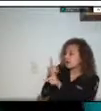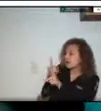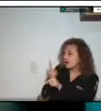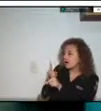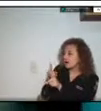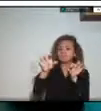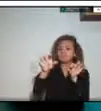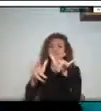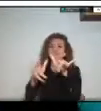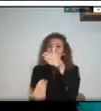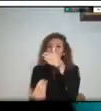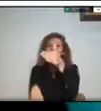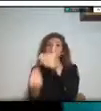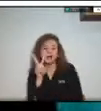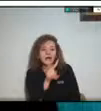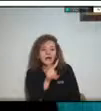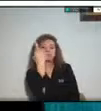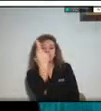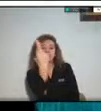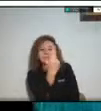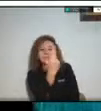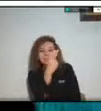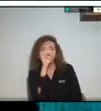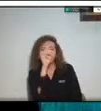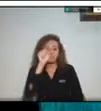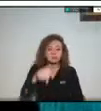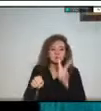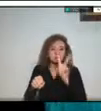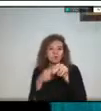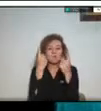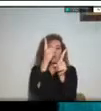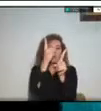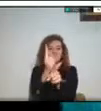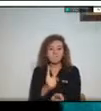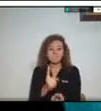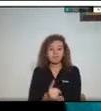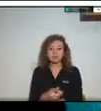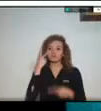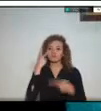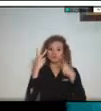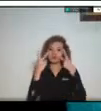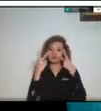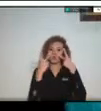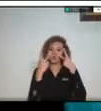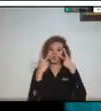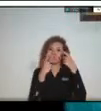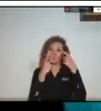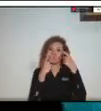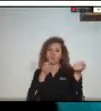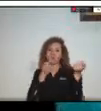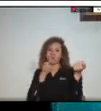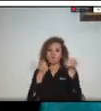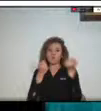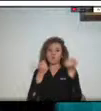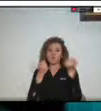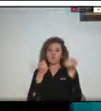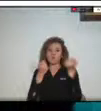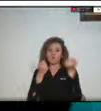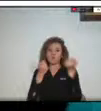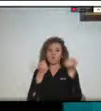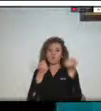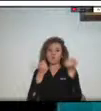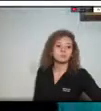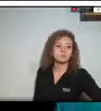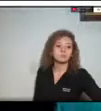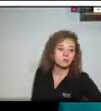y durante las visitas de control y seguimiento establecer nuevos procesos si